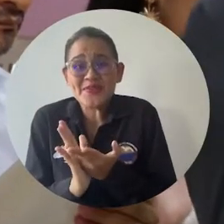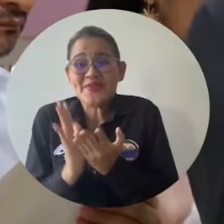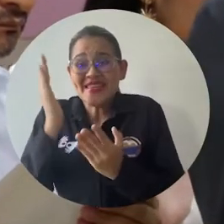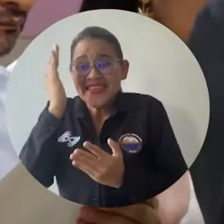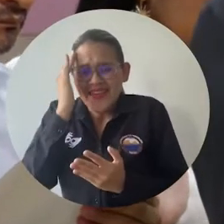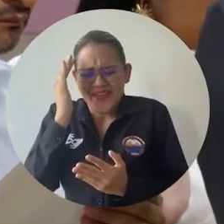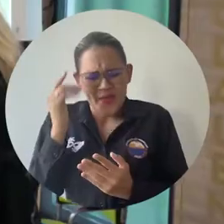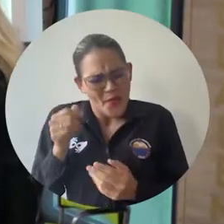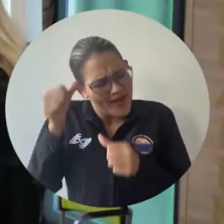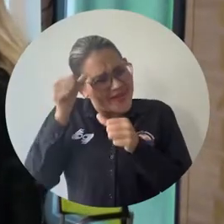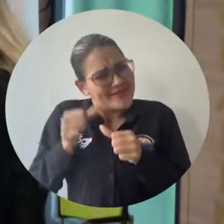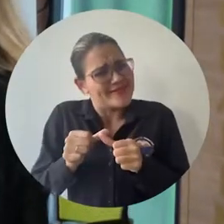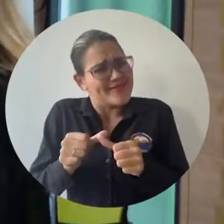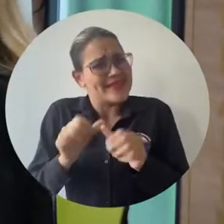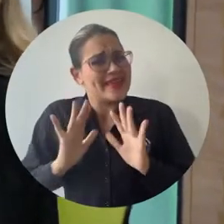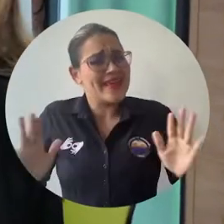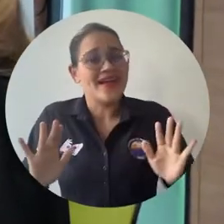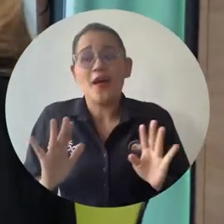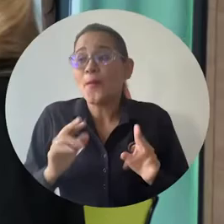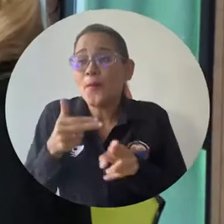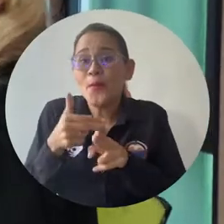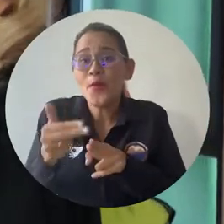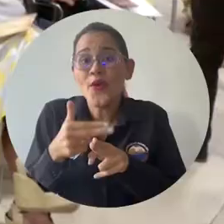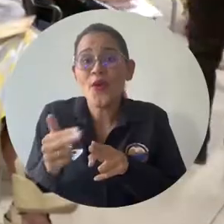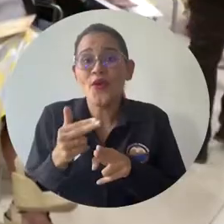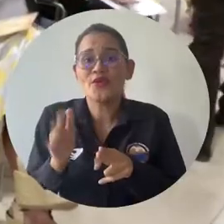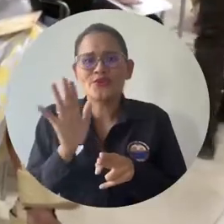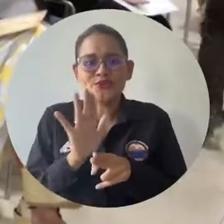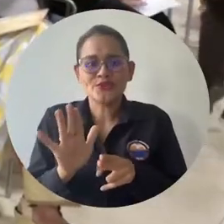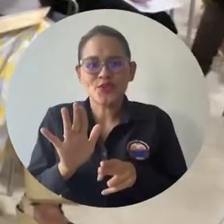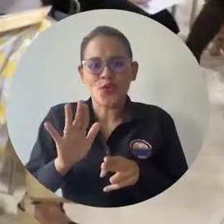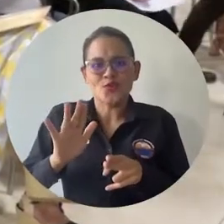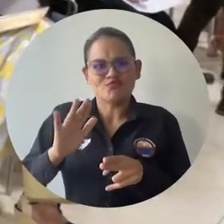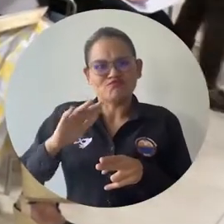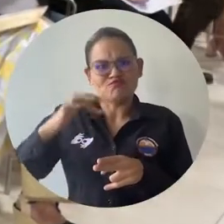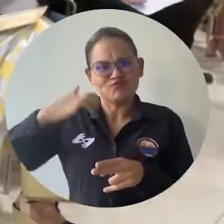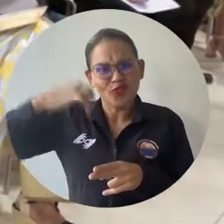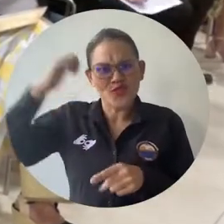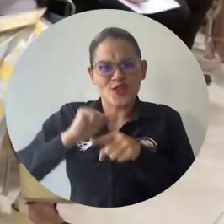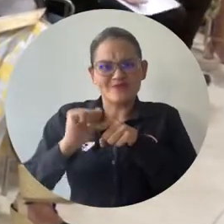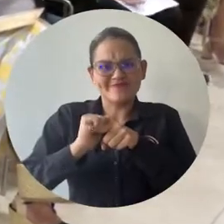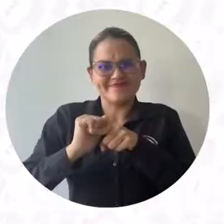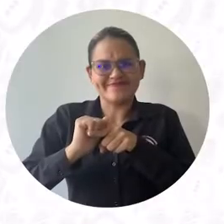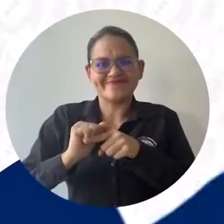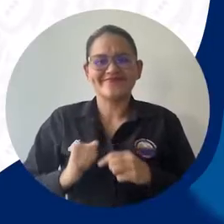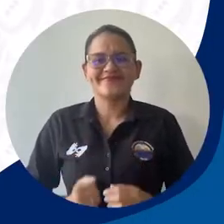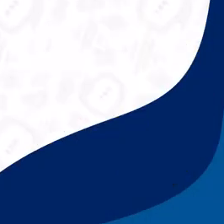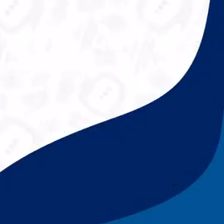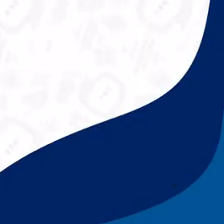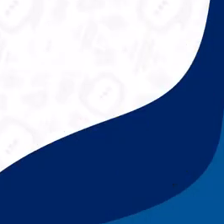transición simbólica al ejercicio profesional que emprenderán una vez finalizada su formación académica.